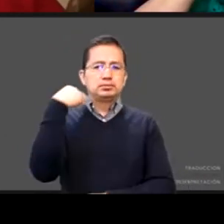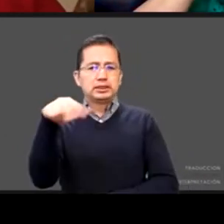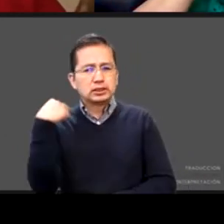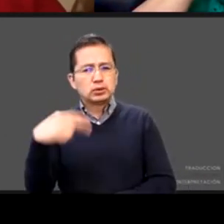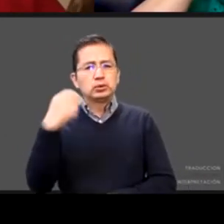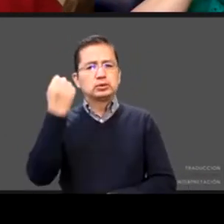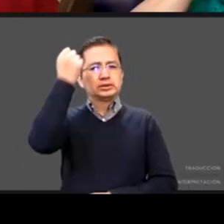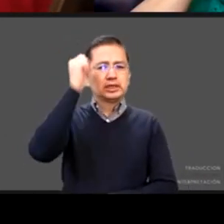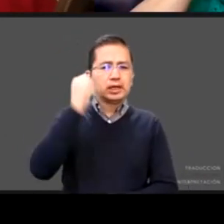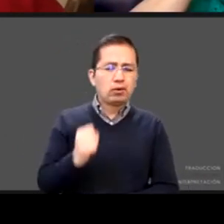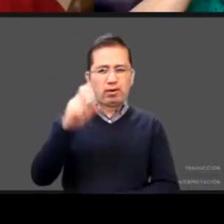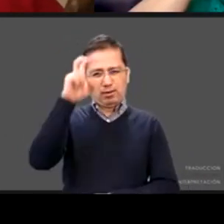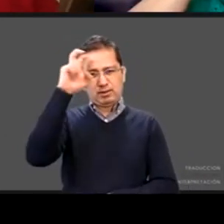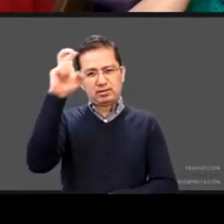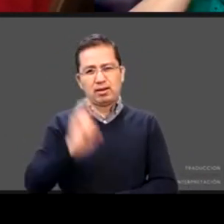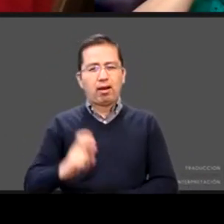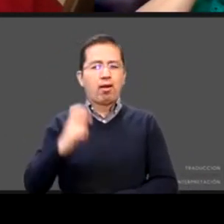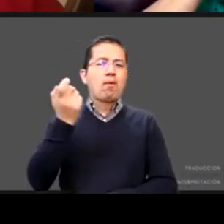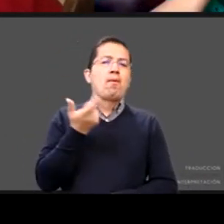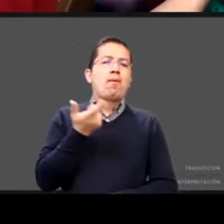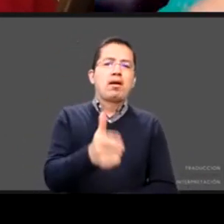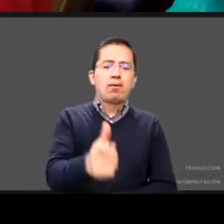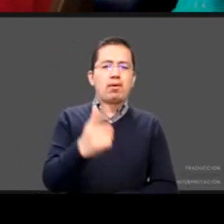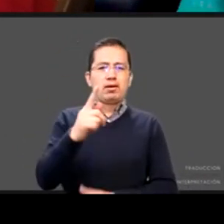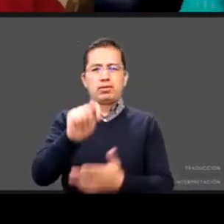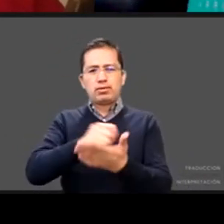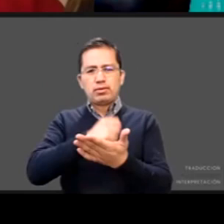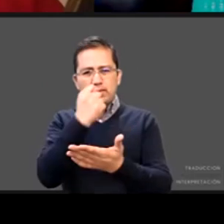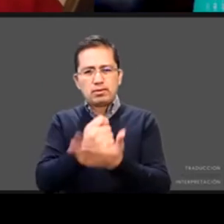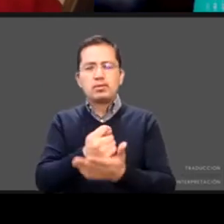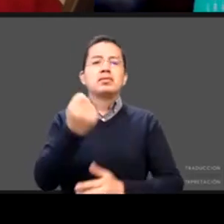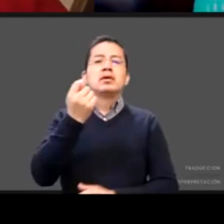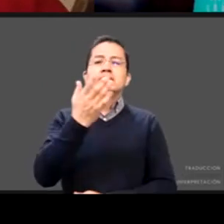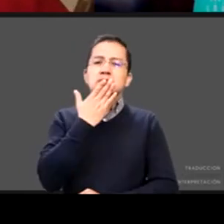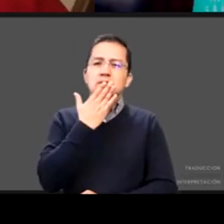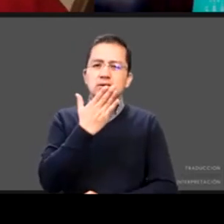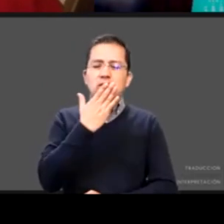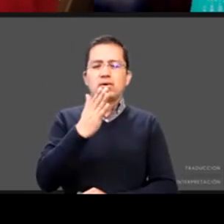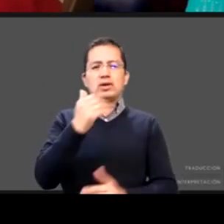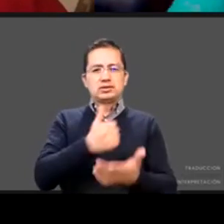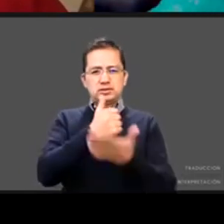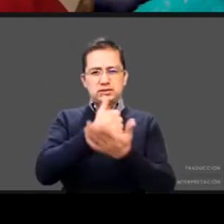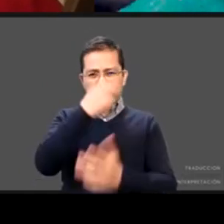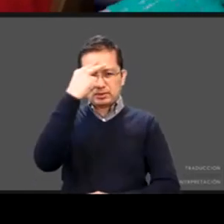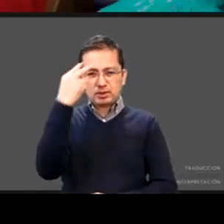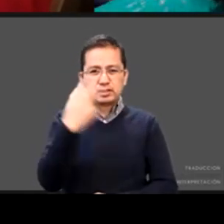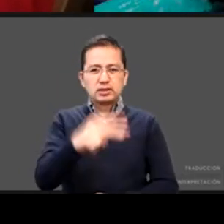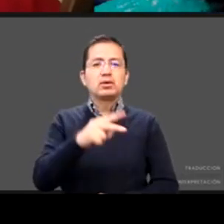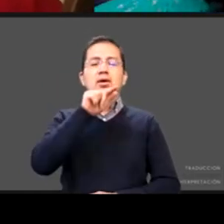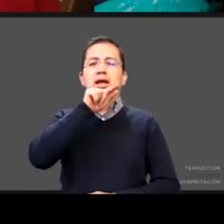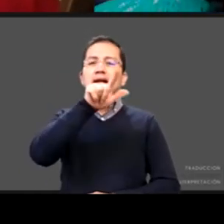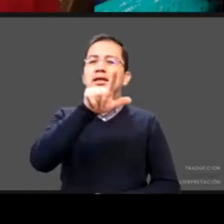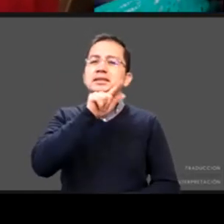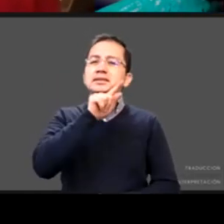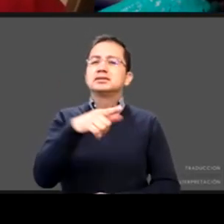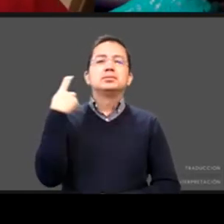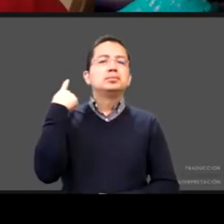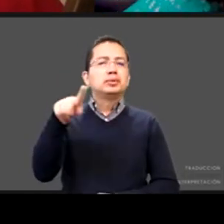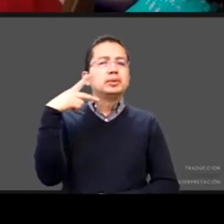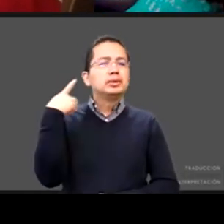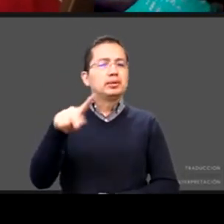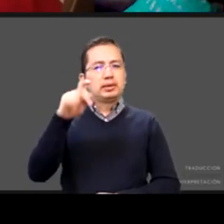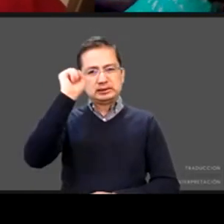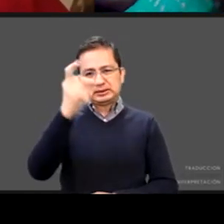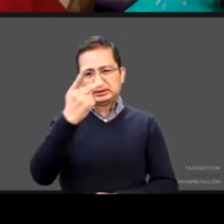Hidalgo Guanajuato Tamaulipas Sonora Ciudad de México Jalisco Puebla San Luis